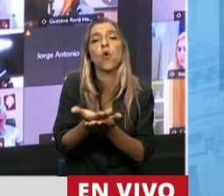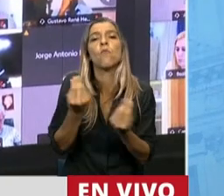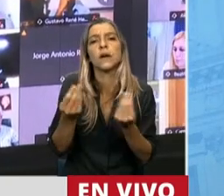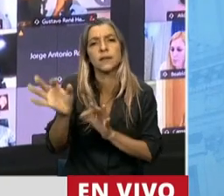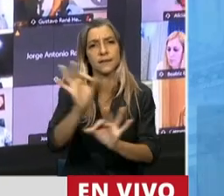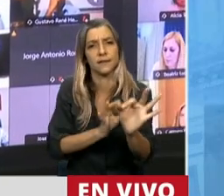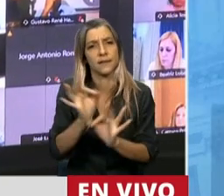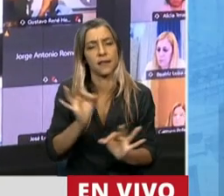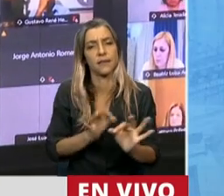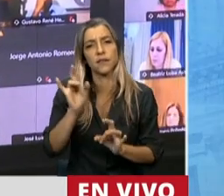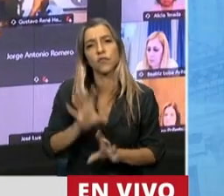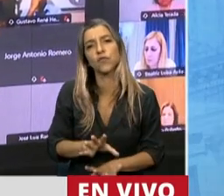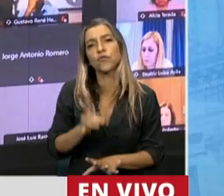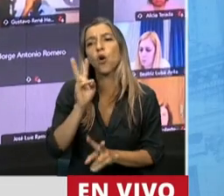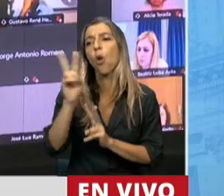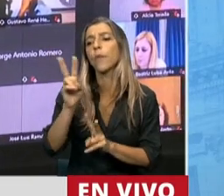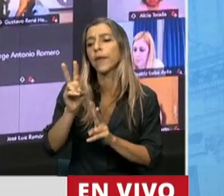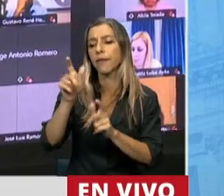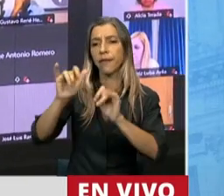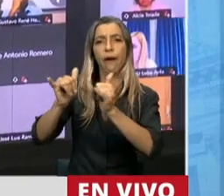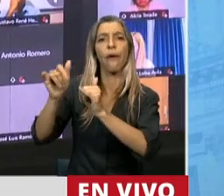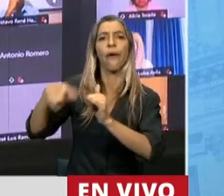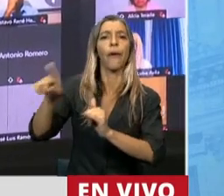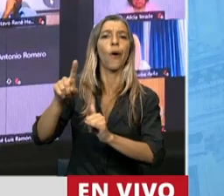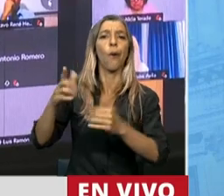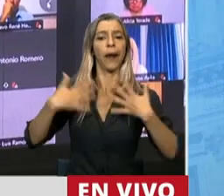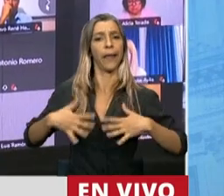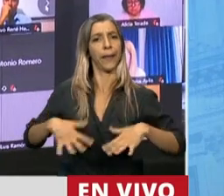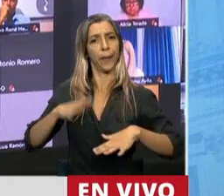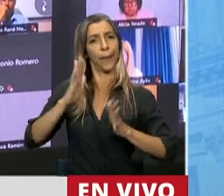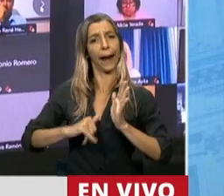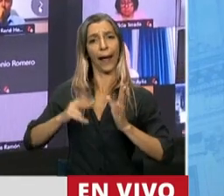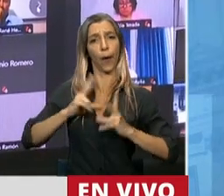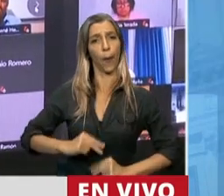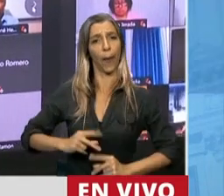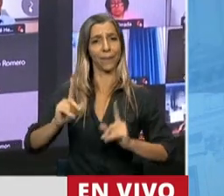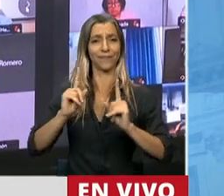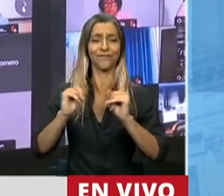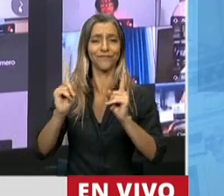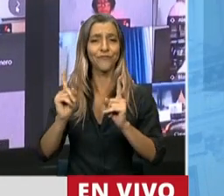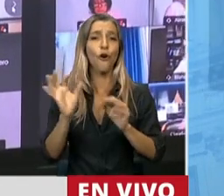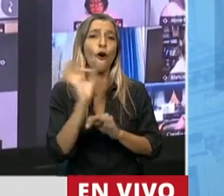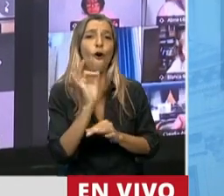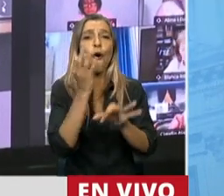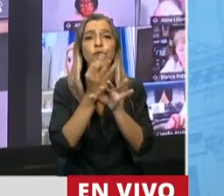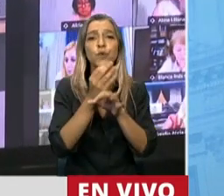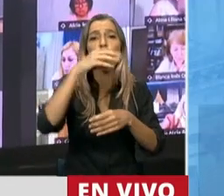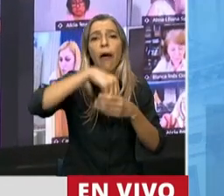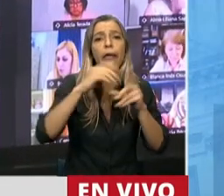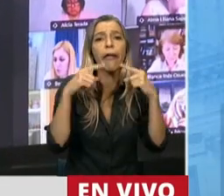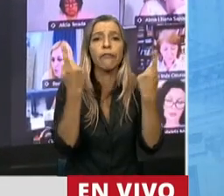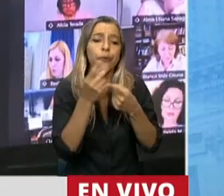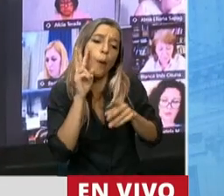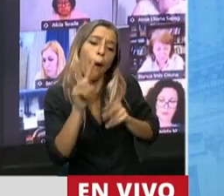a nuestros jóvenes con el guardapolvo blanco. No solo es cuando los tenemos en las cuatro paredes de la escuela. El gran